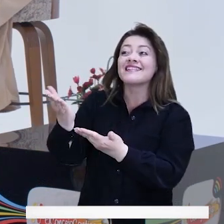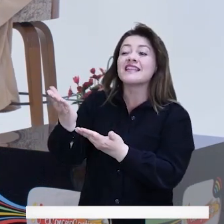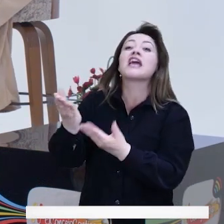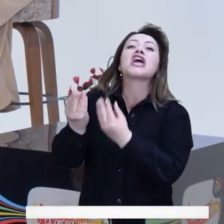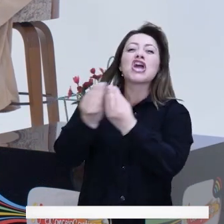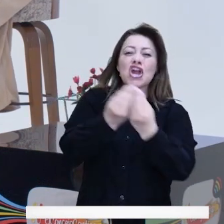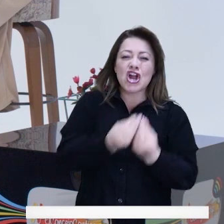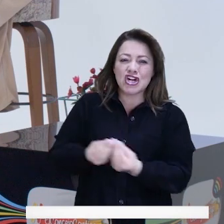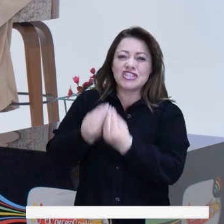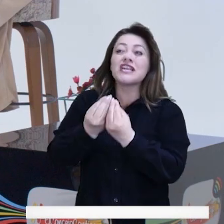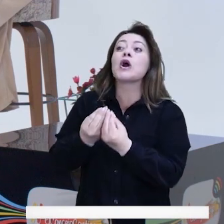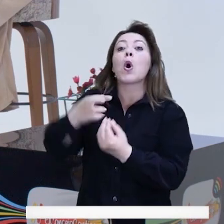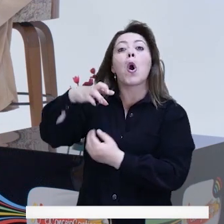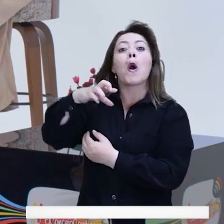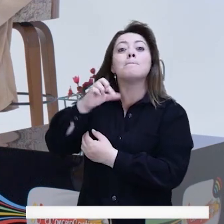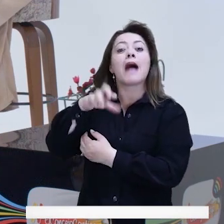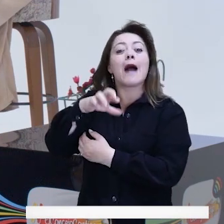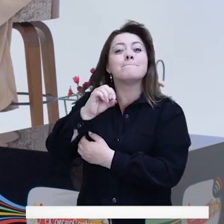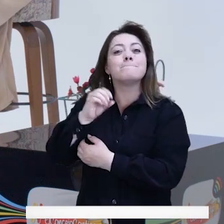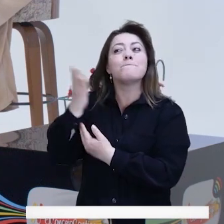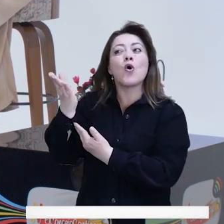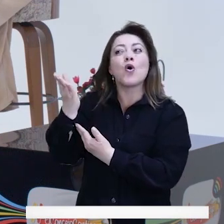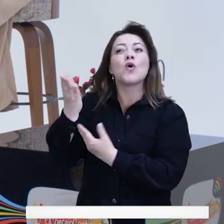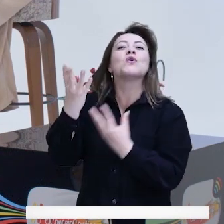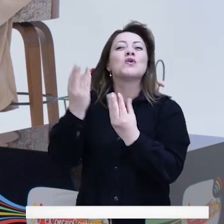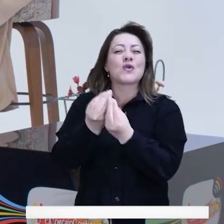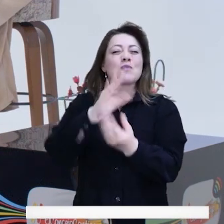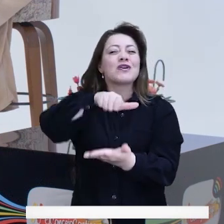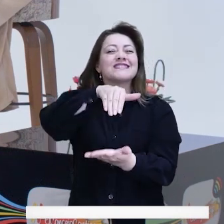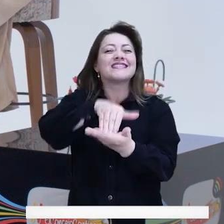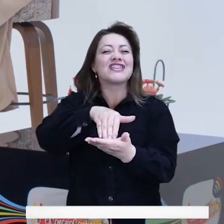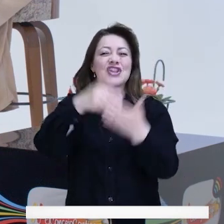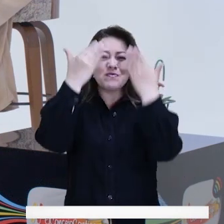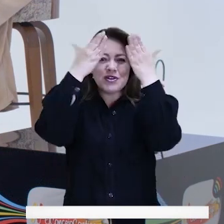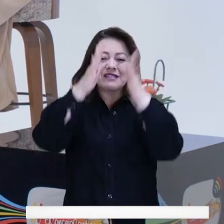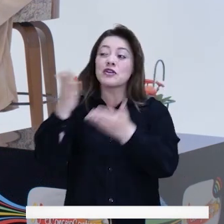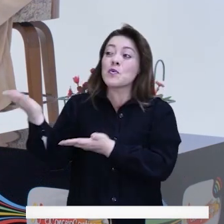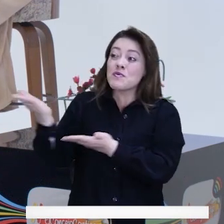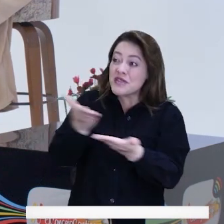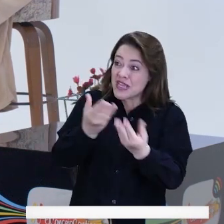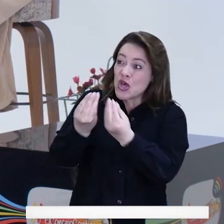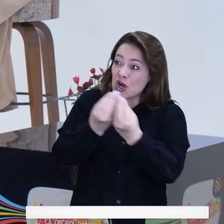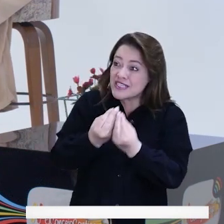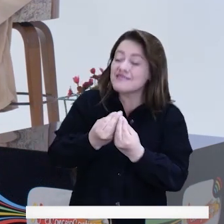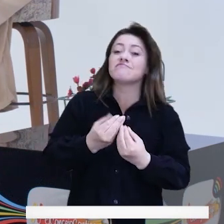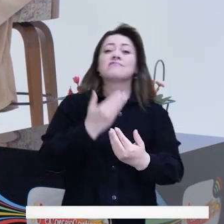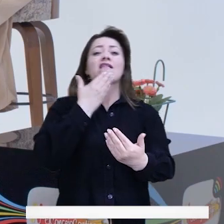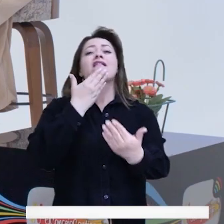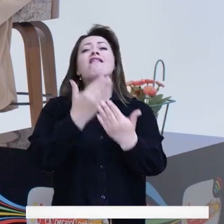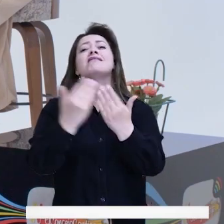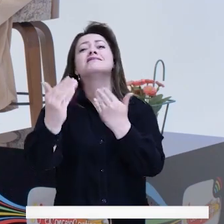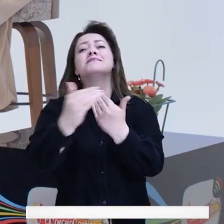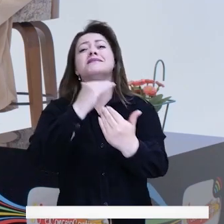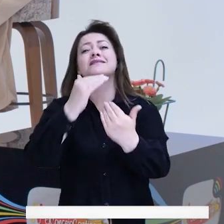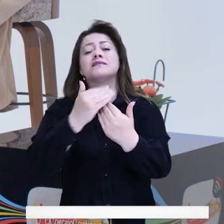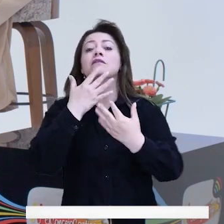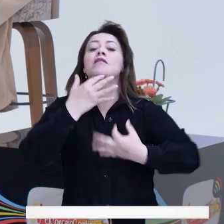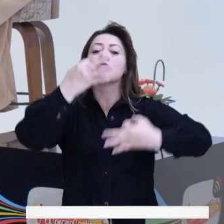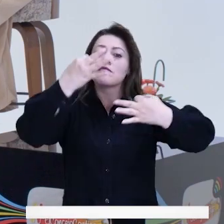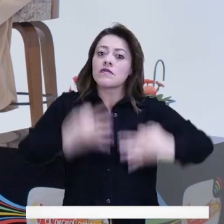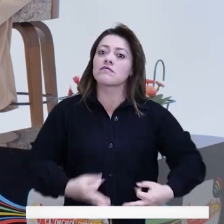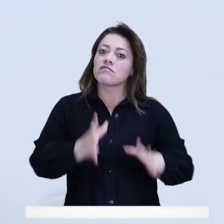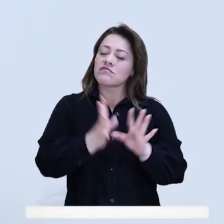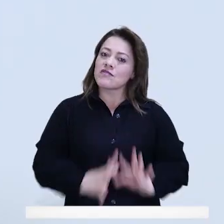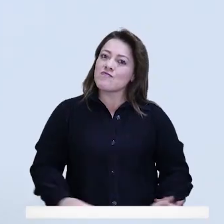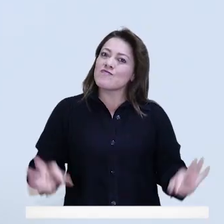está también el concejal Humberto Papo Amín, de Centro Democrático. Concejal, bienvenido. Gracias por esta